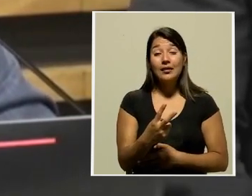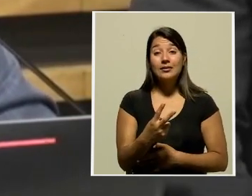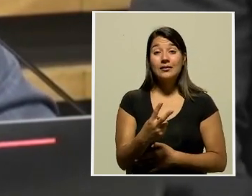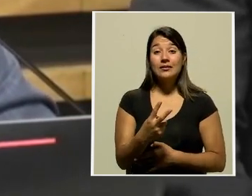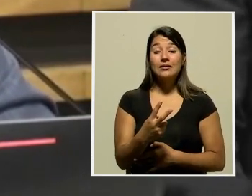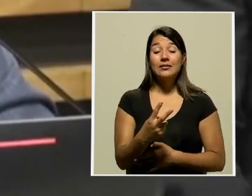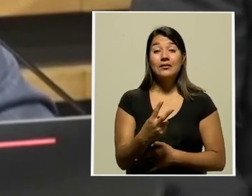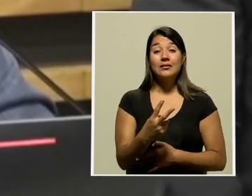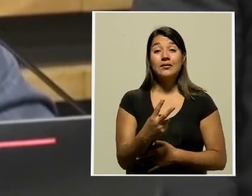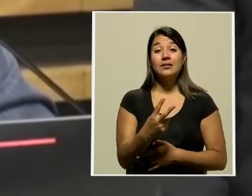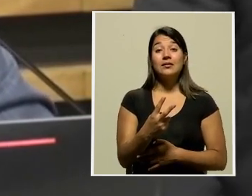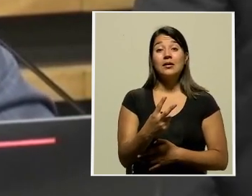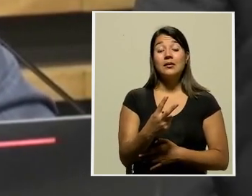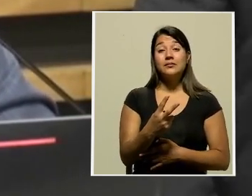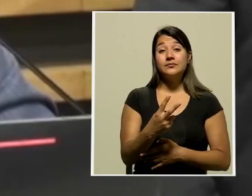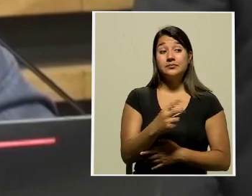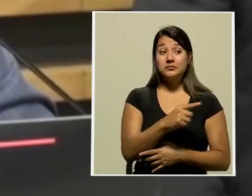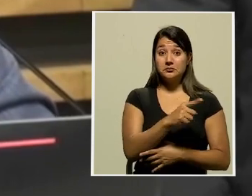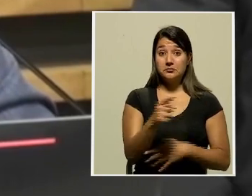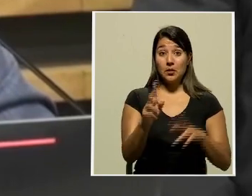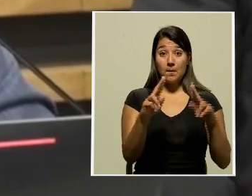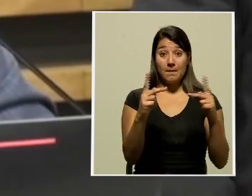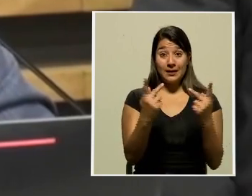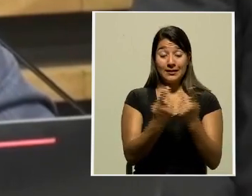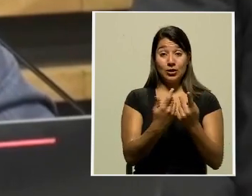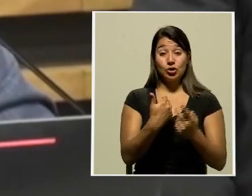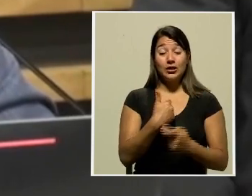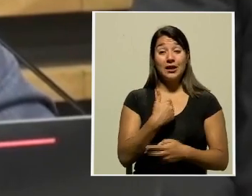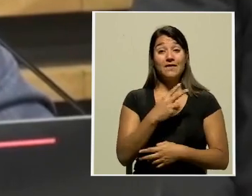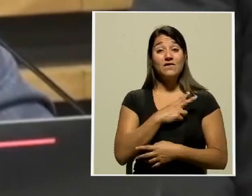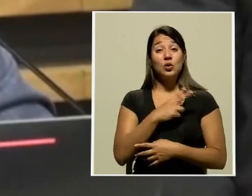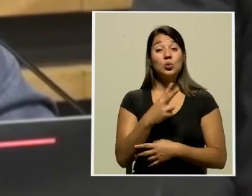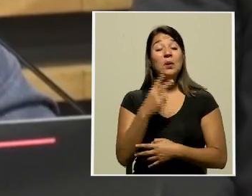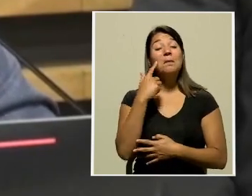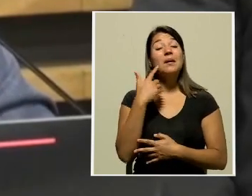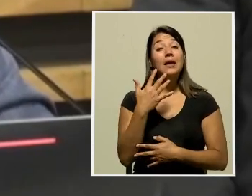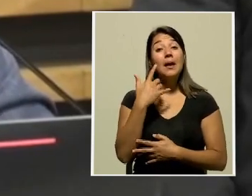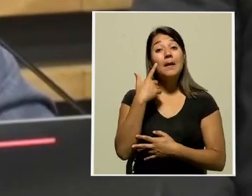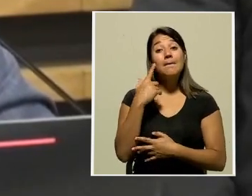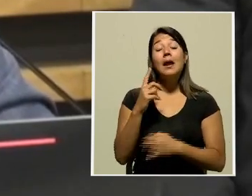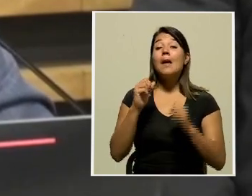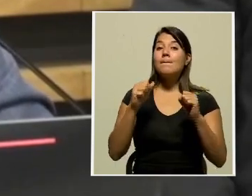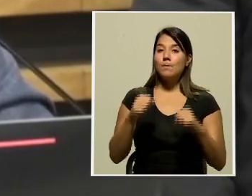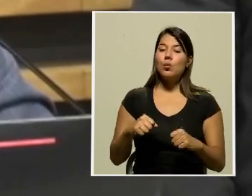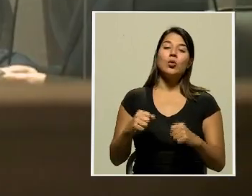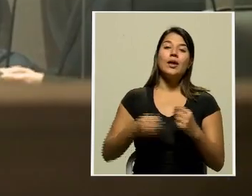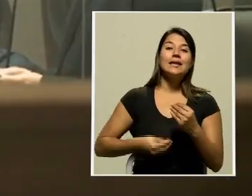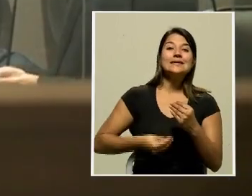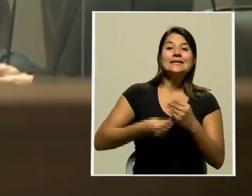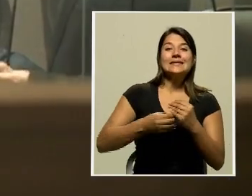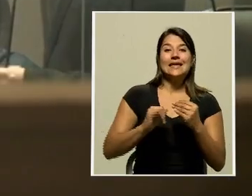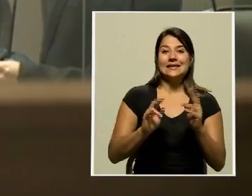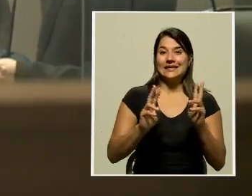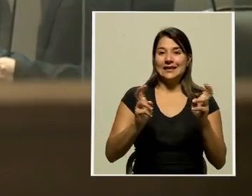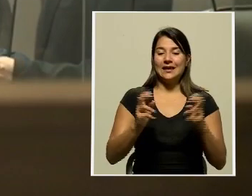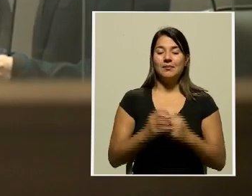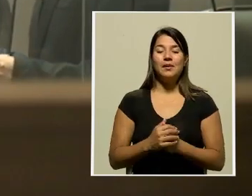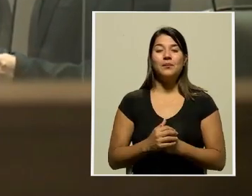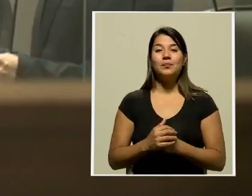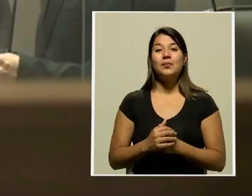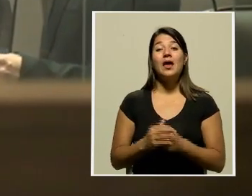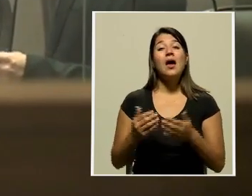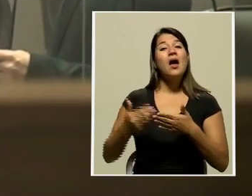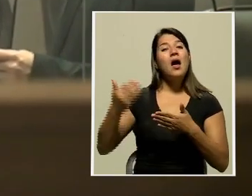las fracciones para que alteremos el orden del día. Días atrás, Gursón